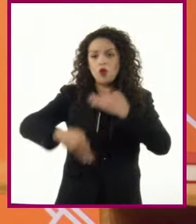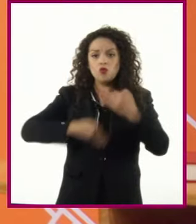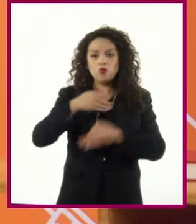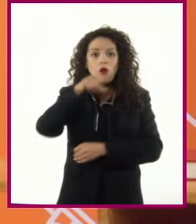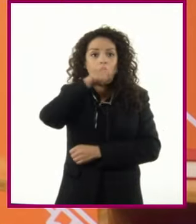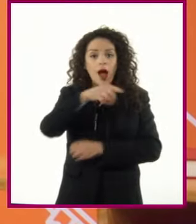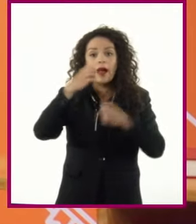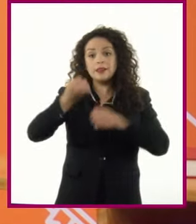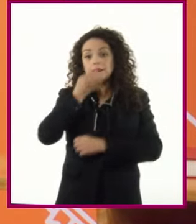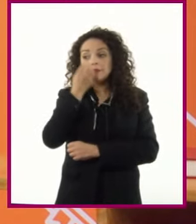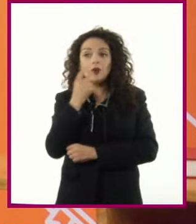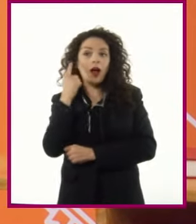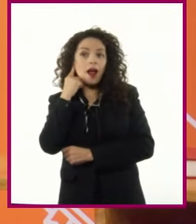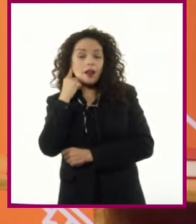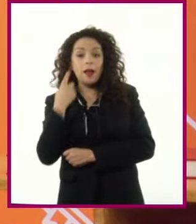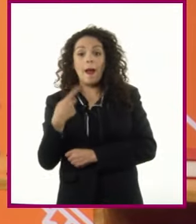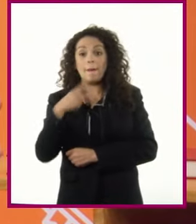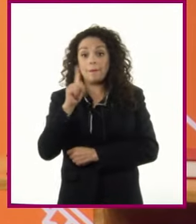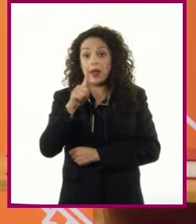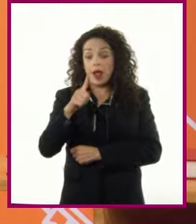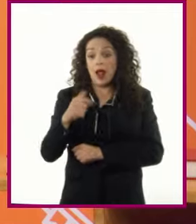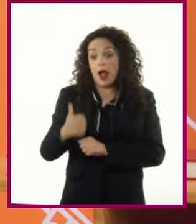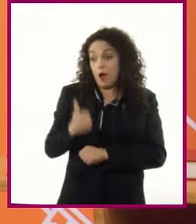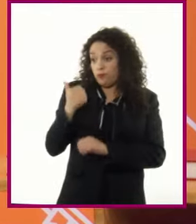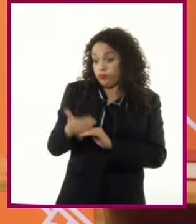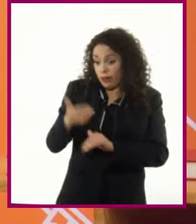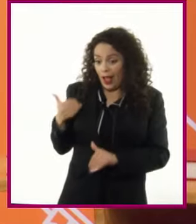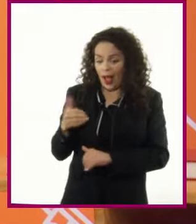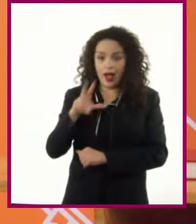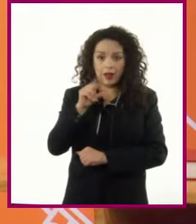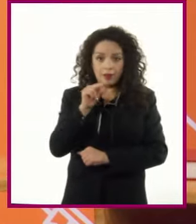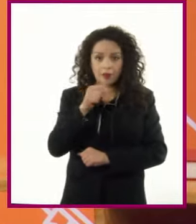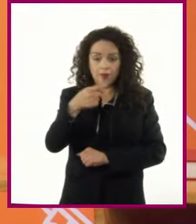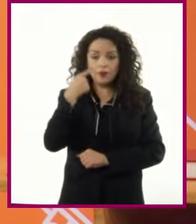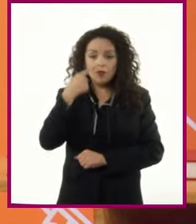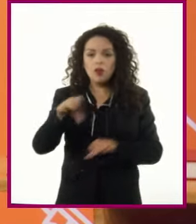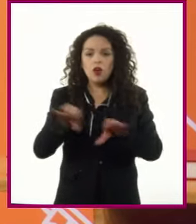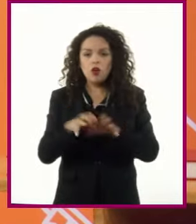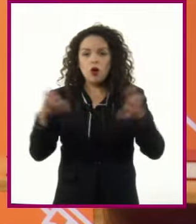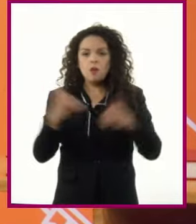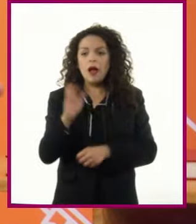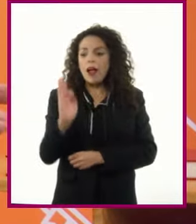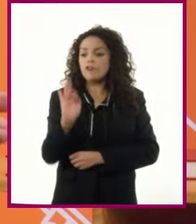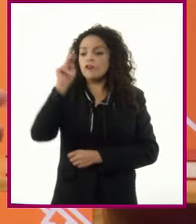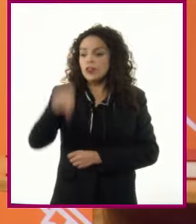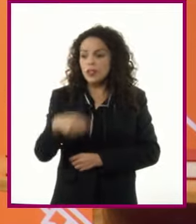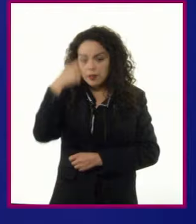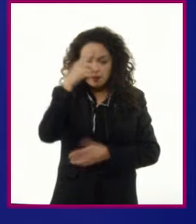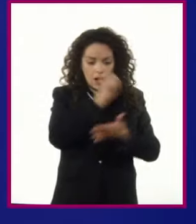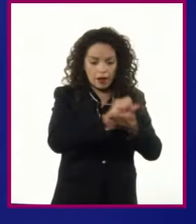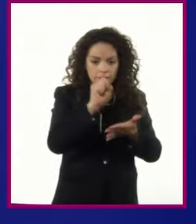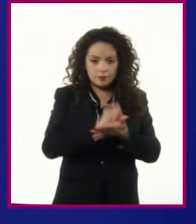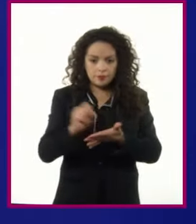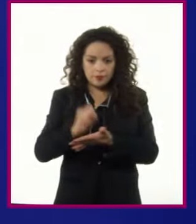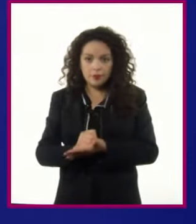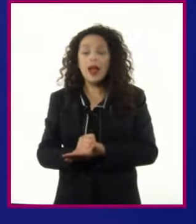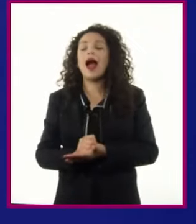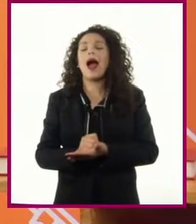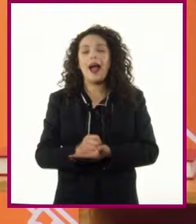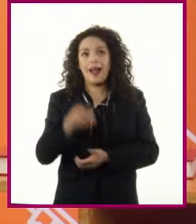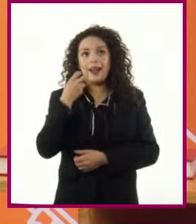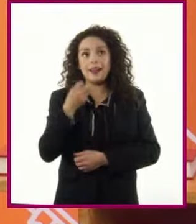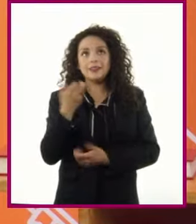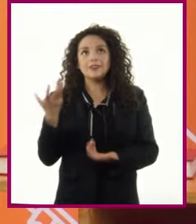escuchen Pero no nos adelantemos Veamos cómo redactar la parte final del texto Y así decidir la